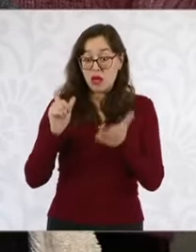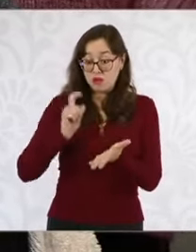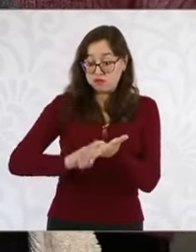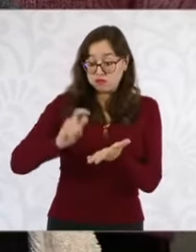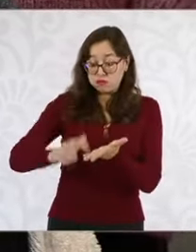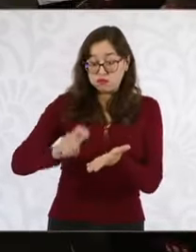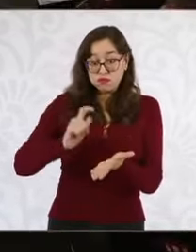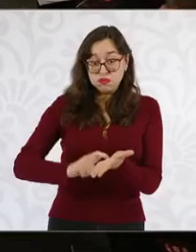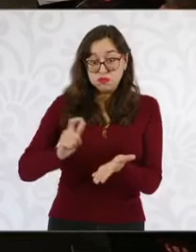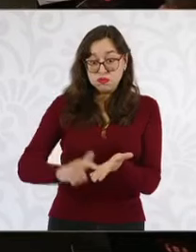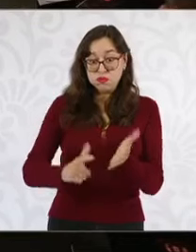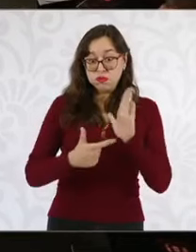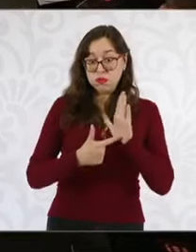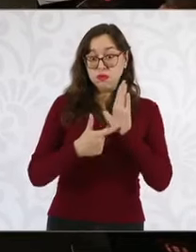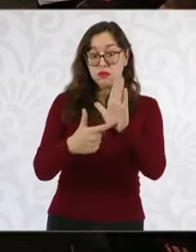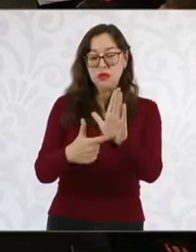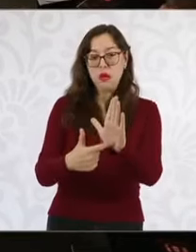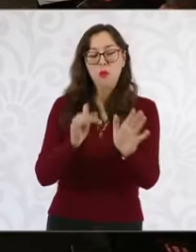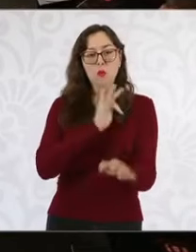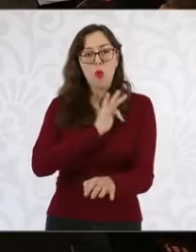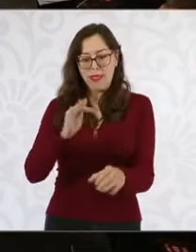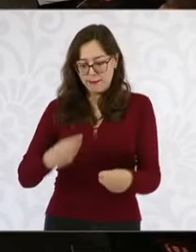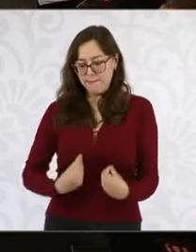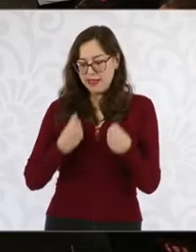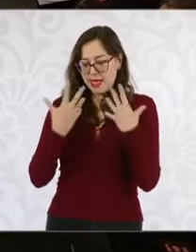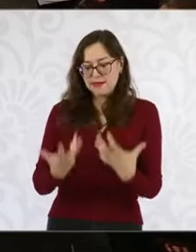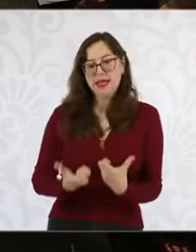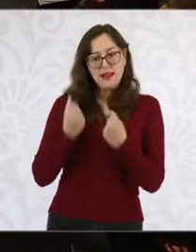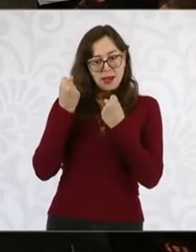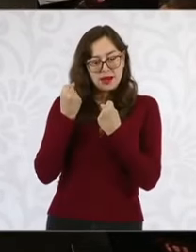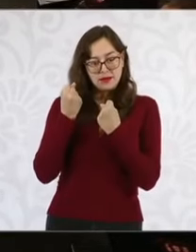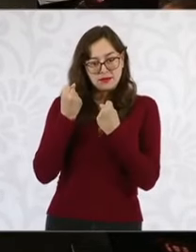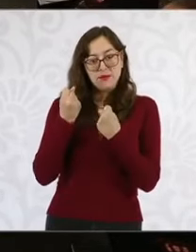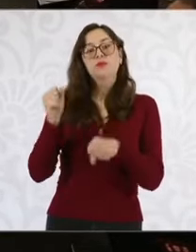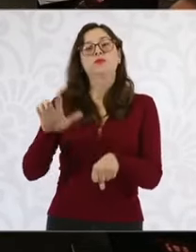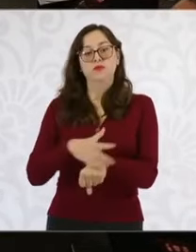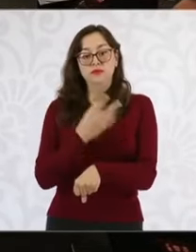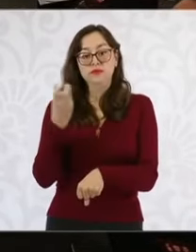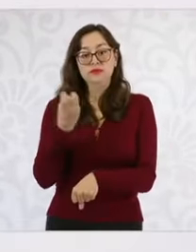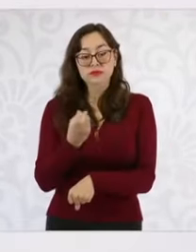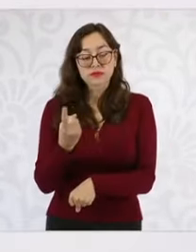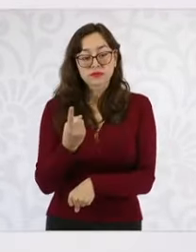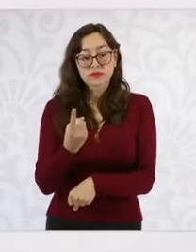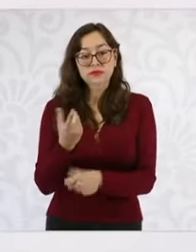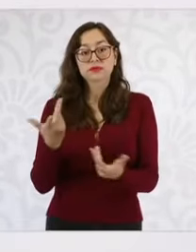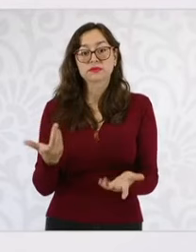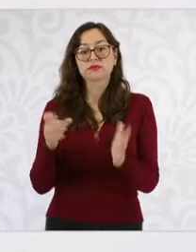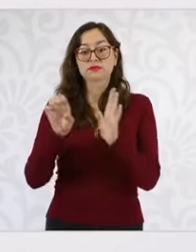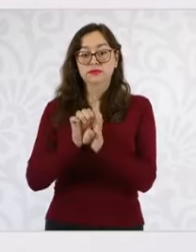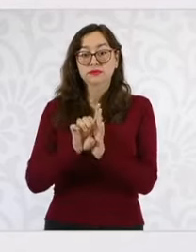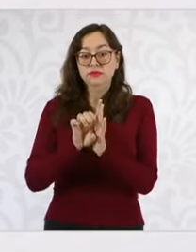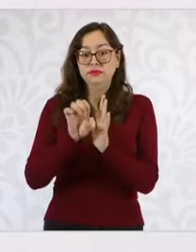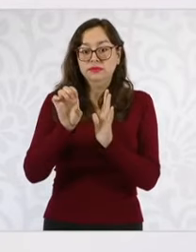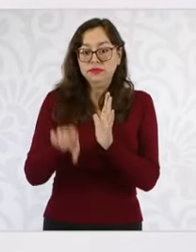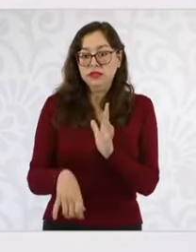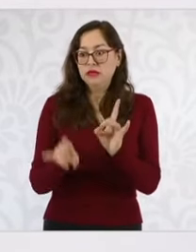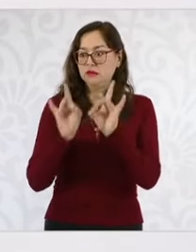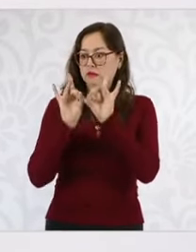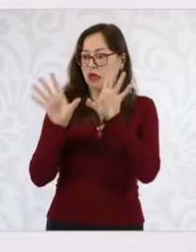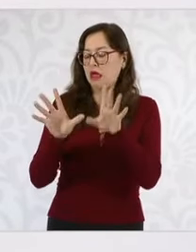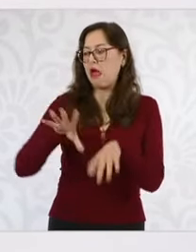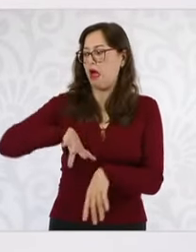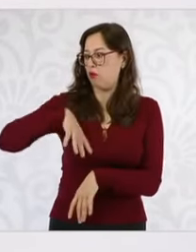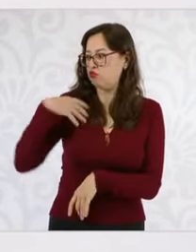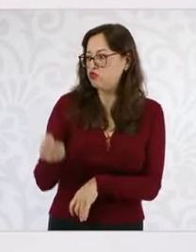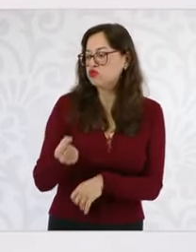invitamos a que nos ayuden a compartir este video en todas sus redes sociales Que se suscriban a este su canal y